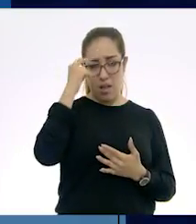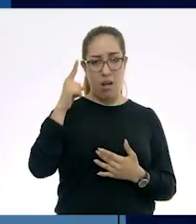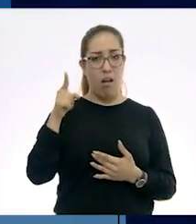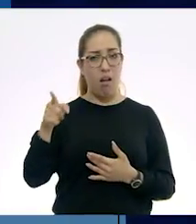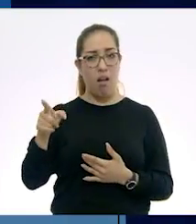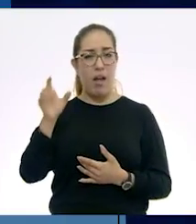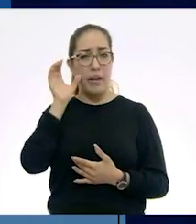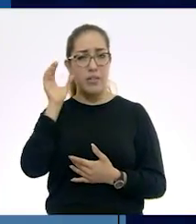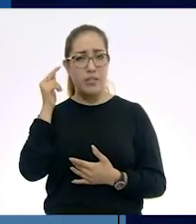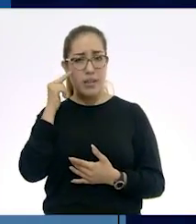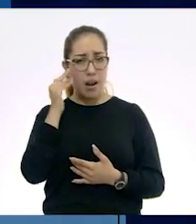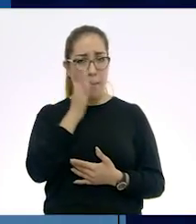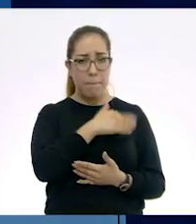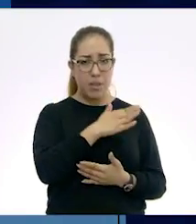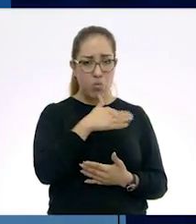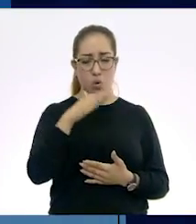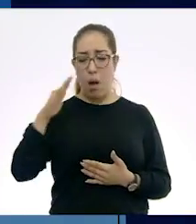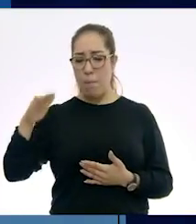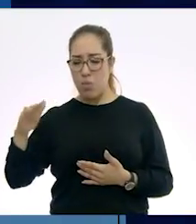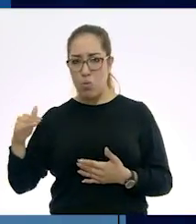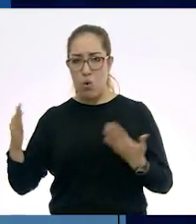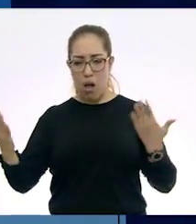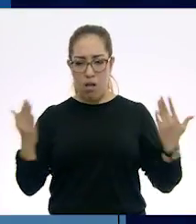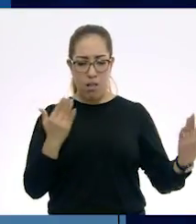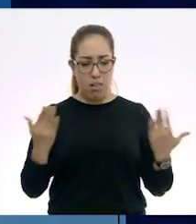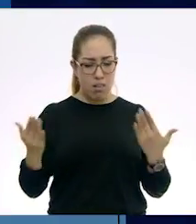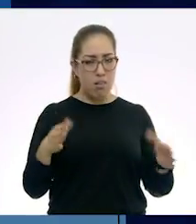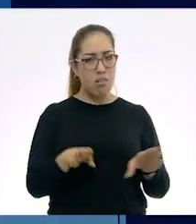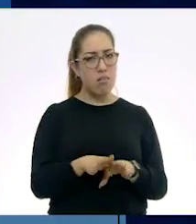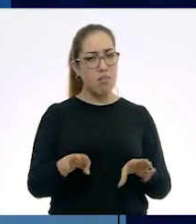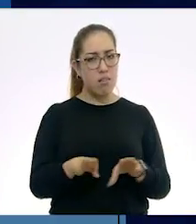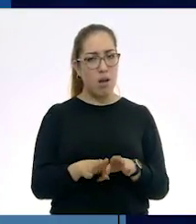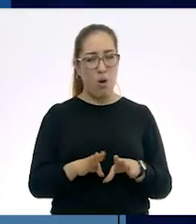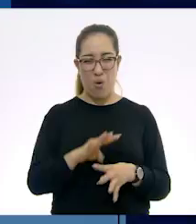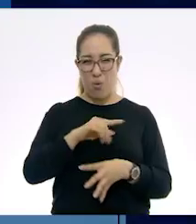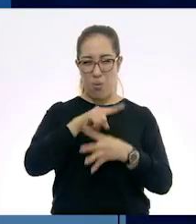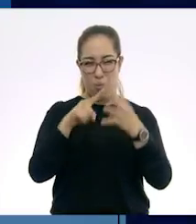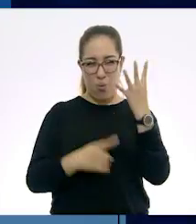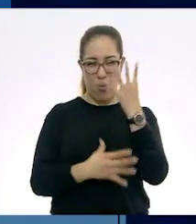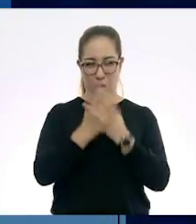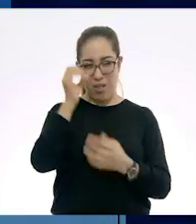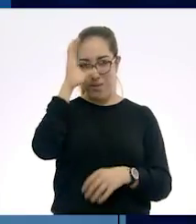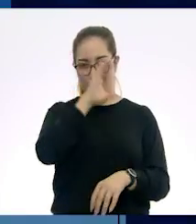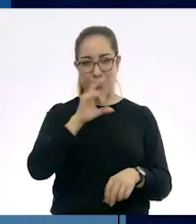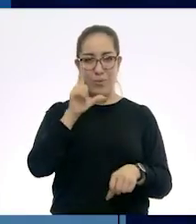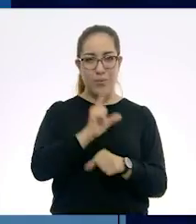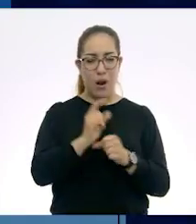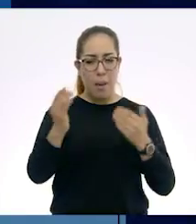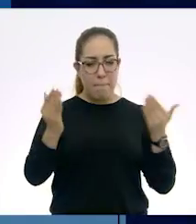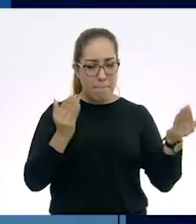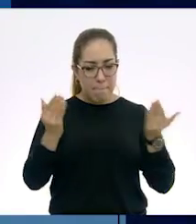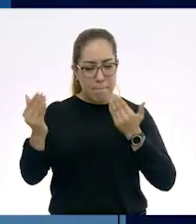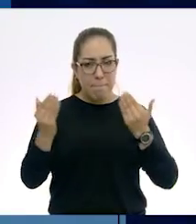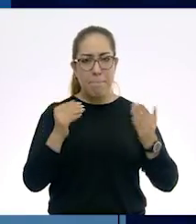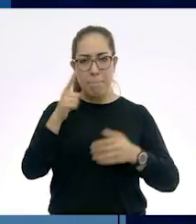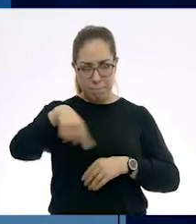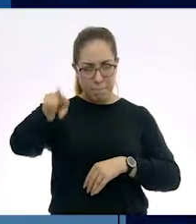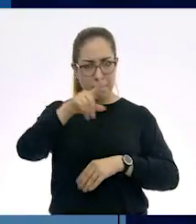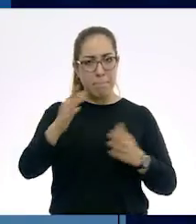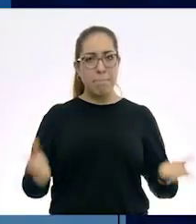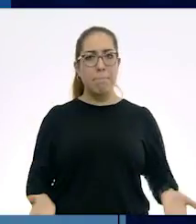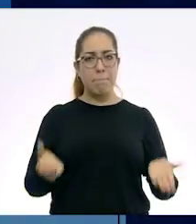una de China y contra una de Egipto y otra de Mesopotamia. Investiguen cómo se ven.